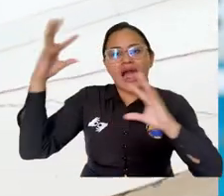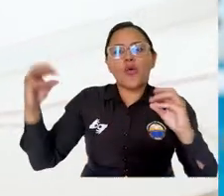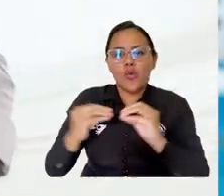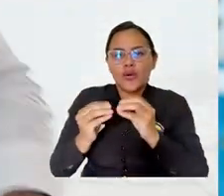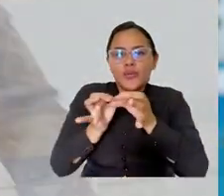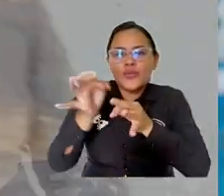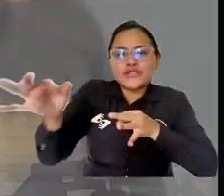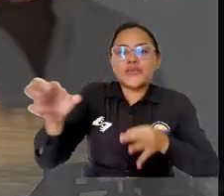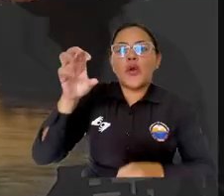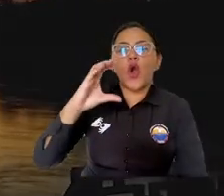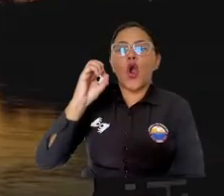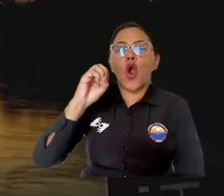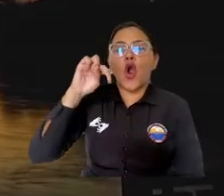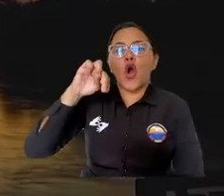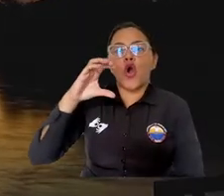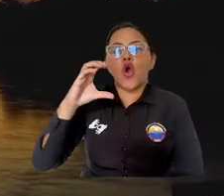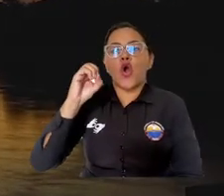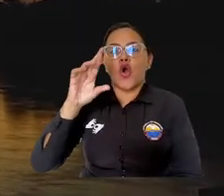municipio de Concordia.